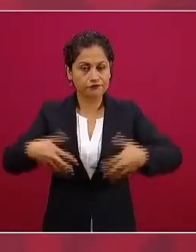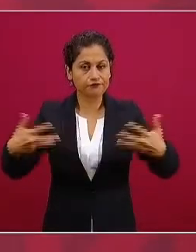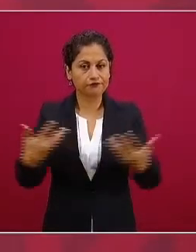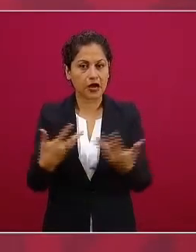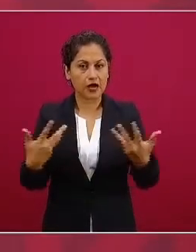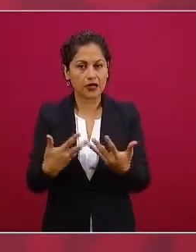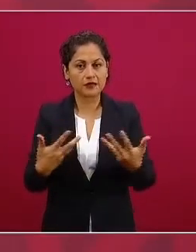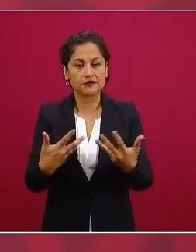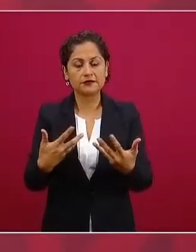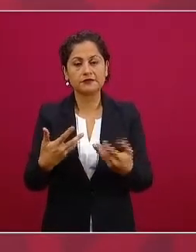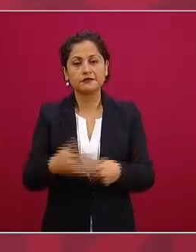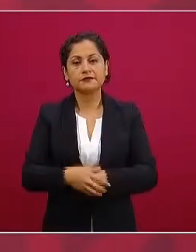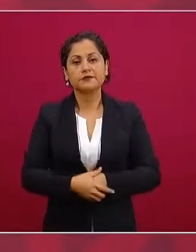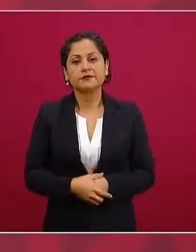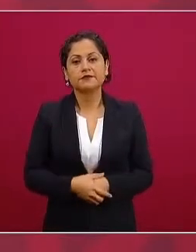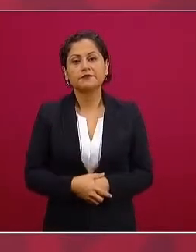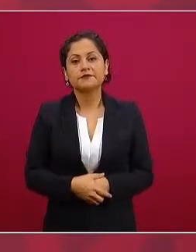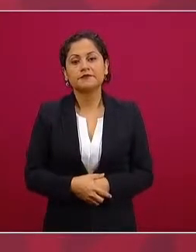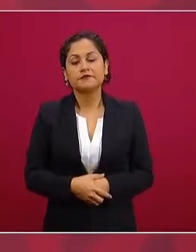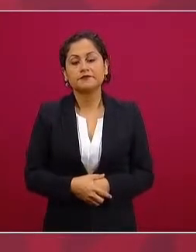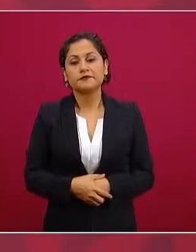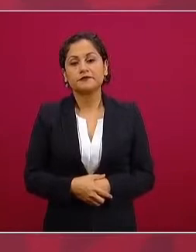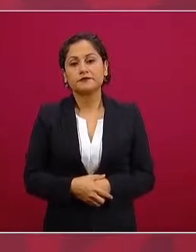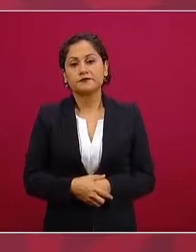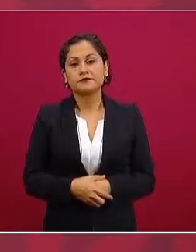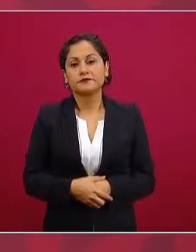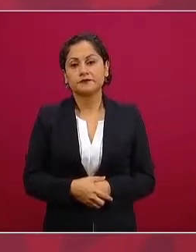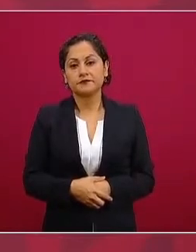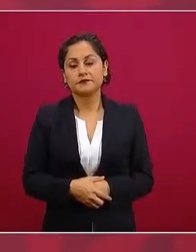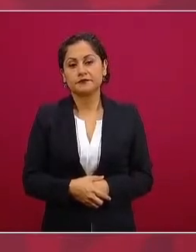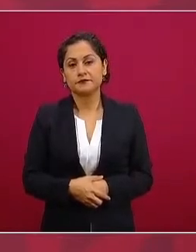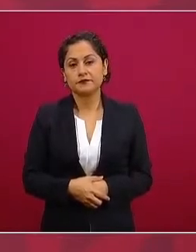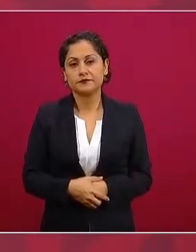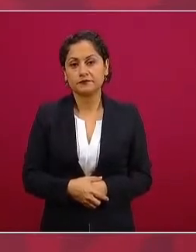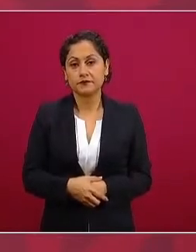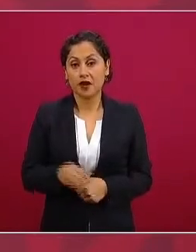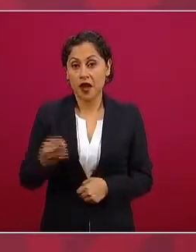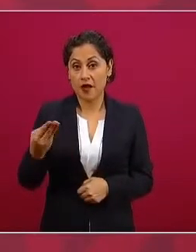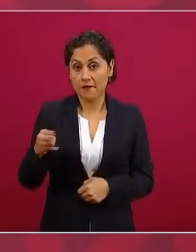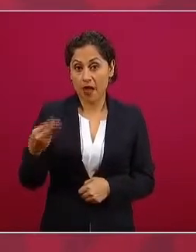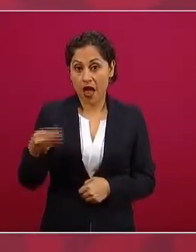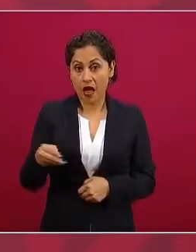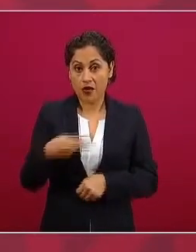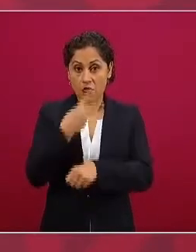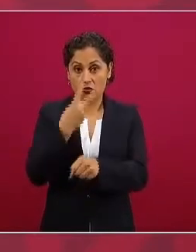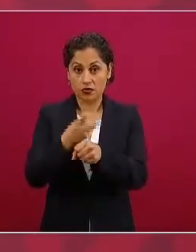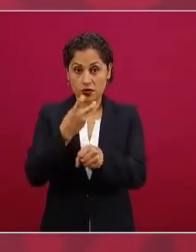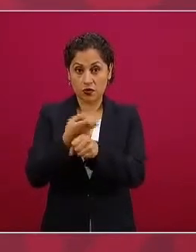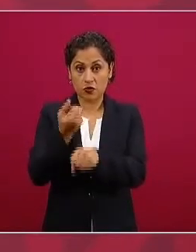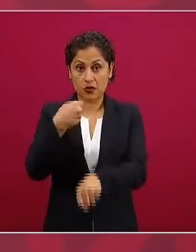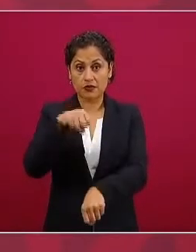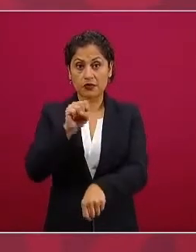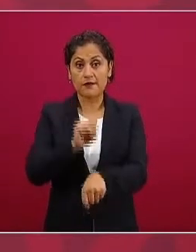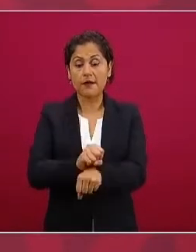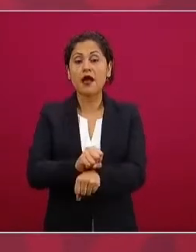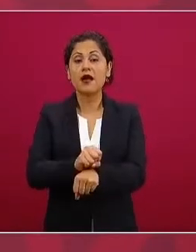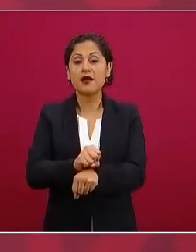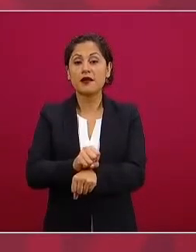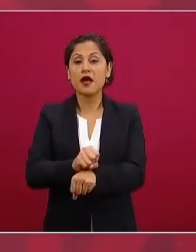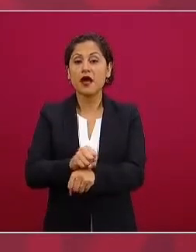en la segunda semana ya se van a tener los primeros 500